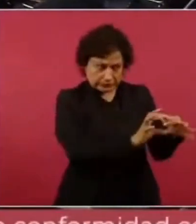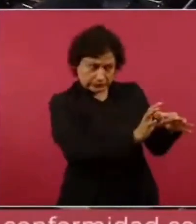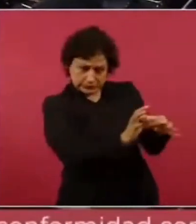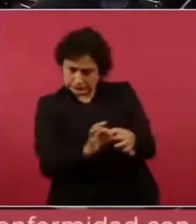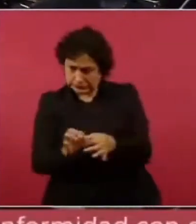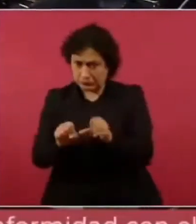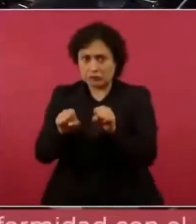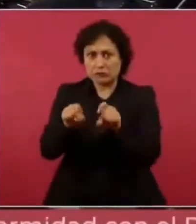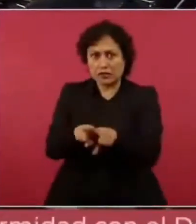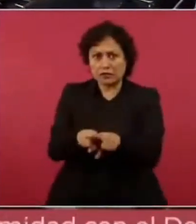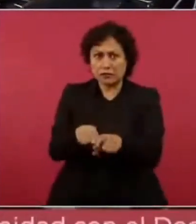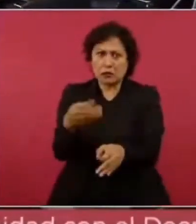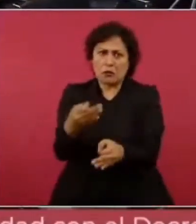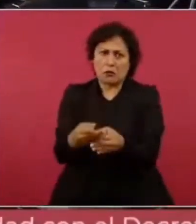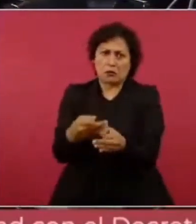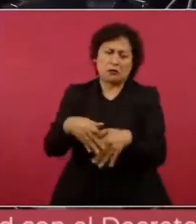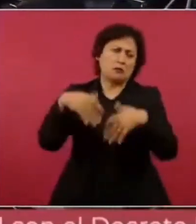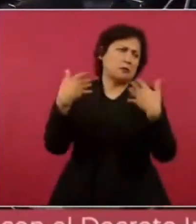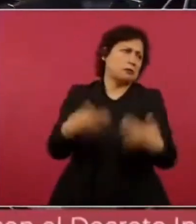¿cómo estaríamos?